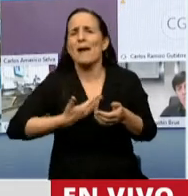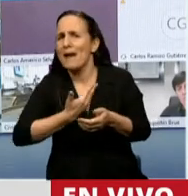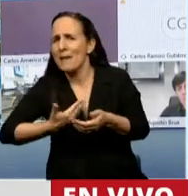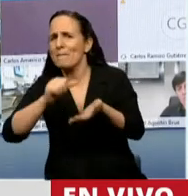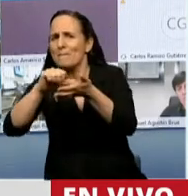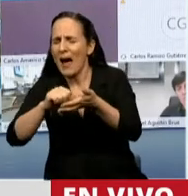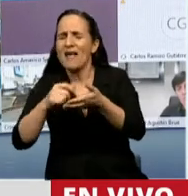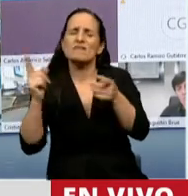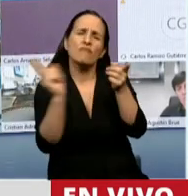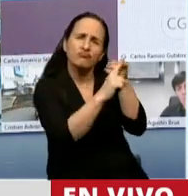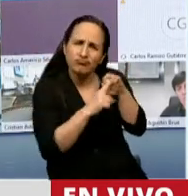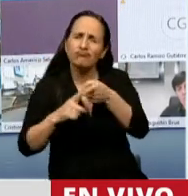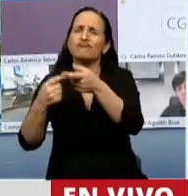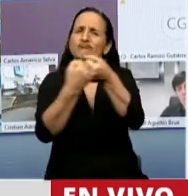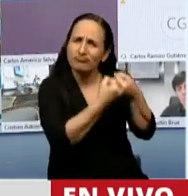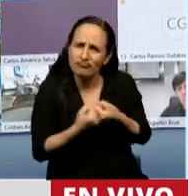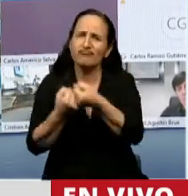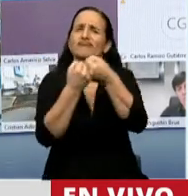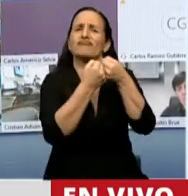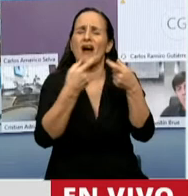las ONGs,